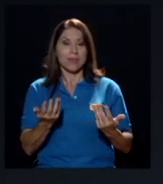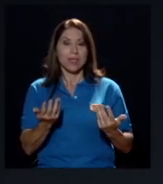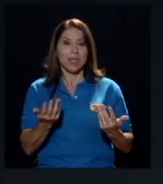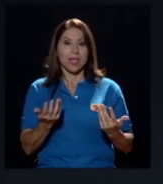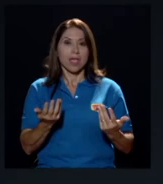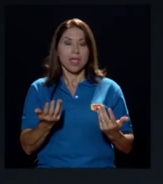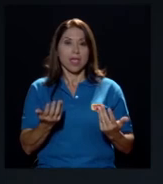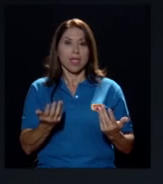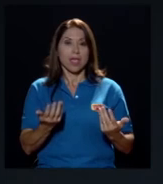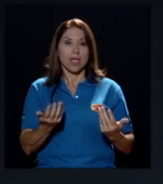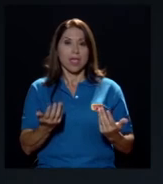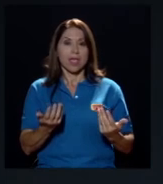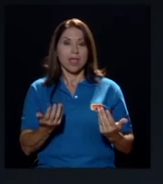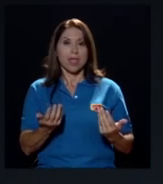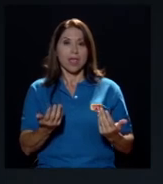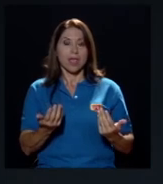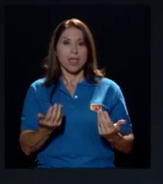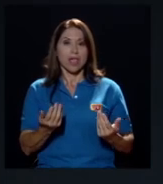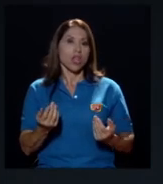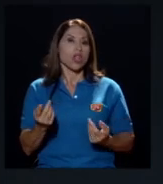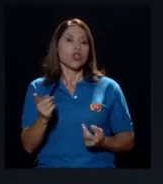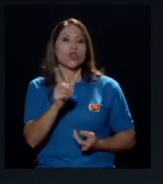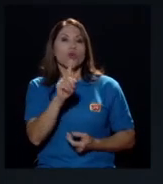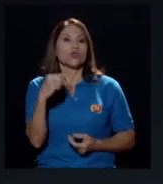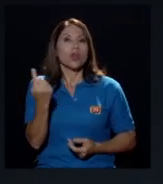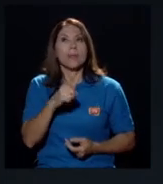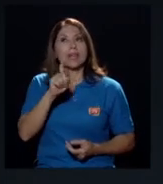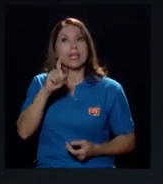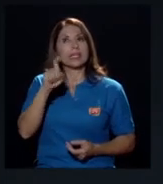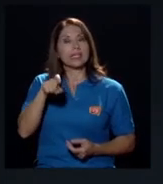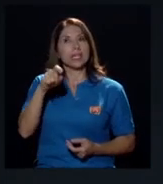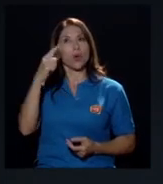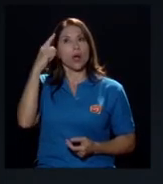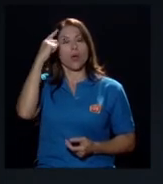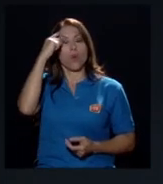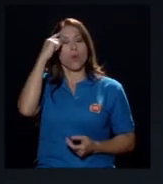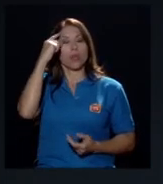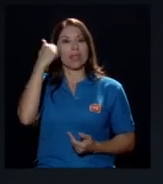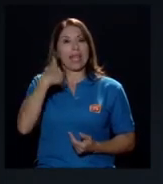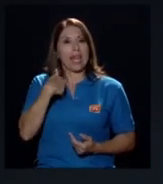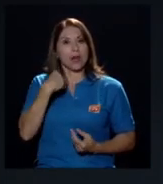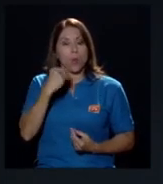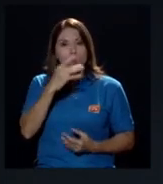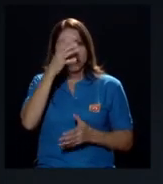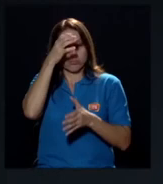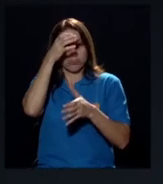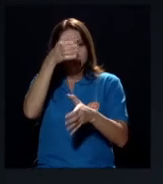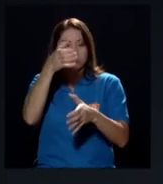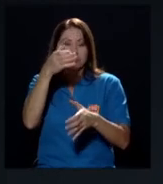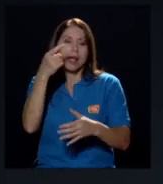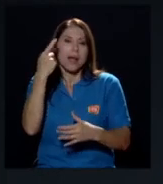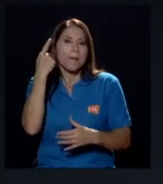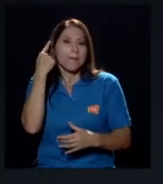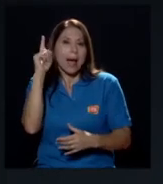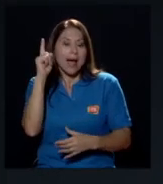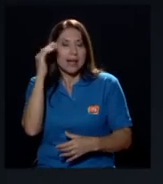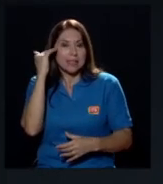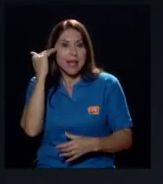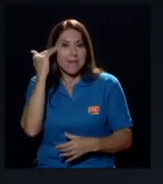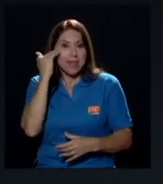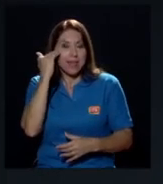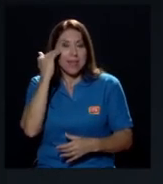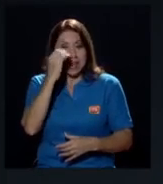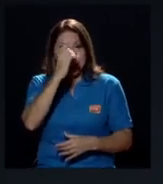bendecido por la sabiduría para saber que Alemania juega en todos esos